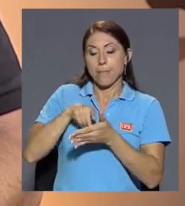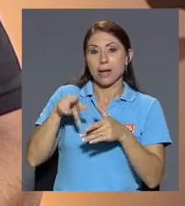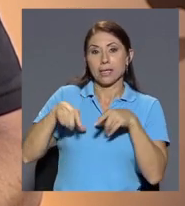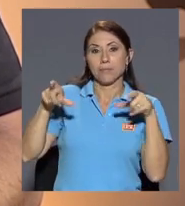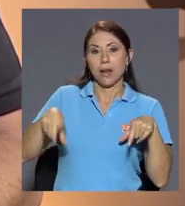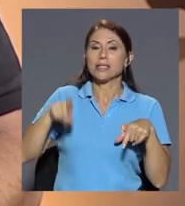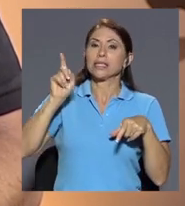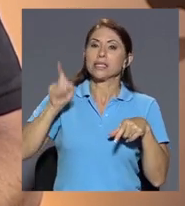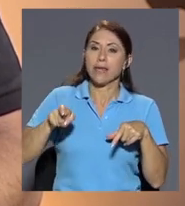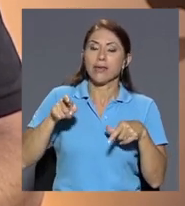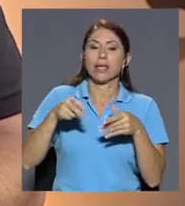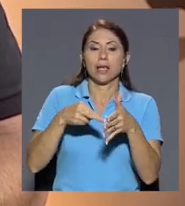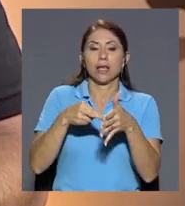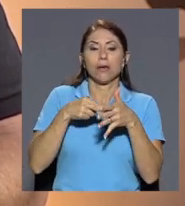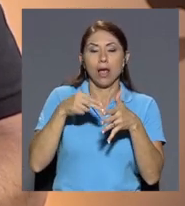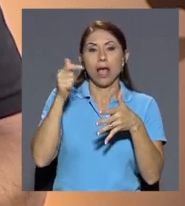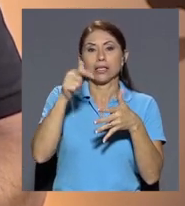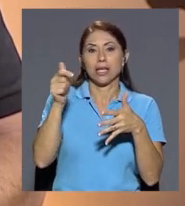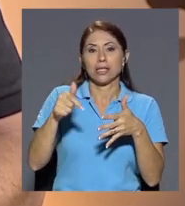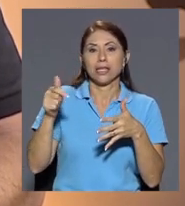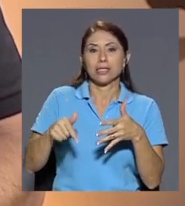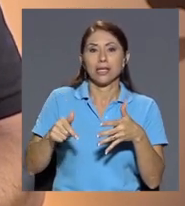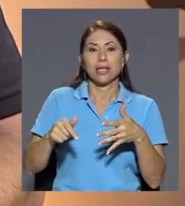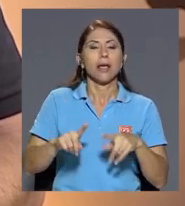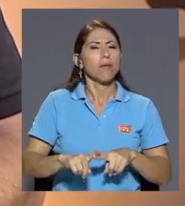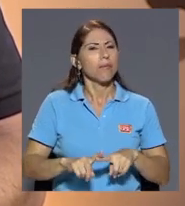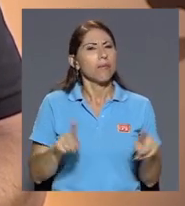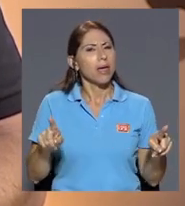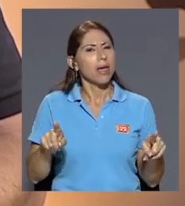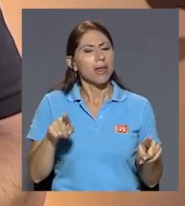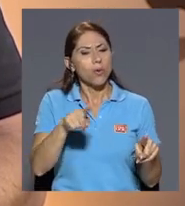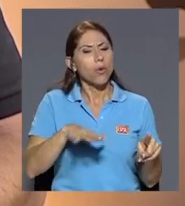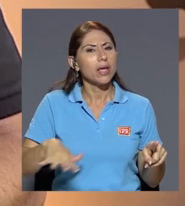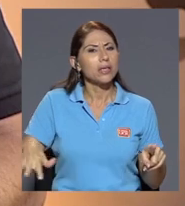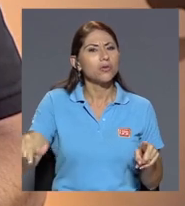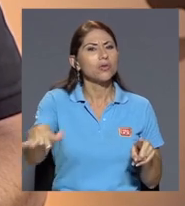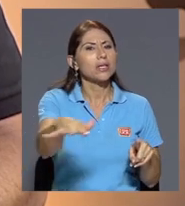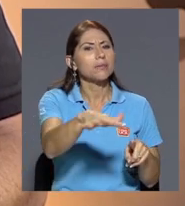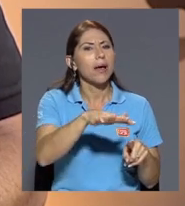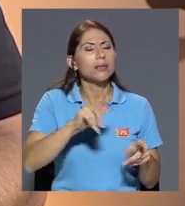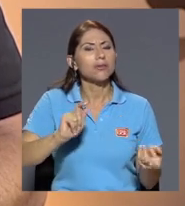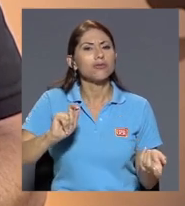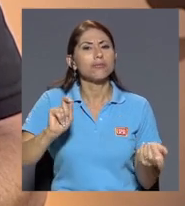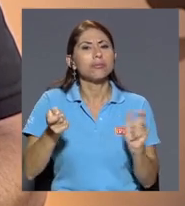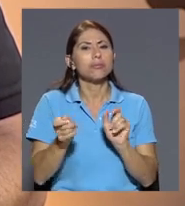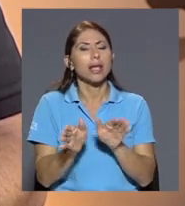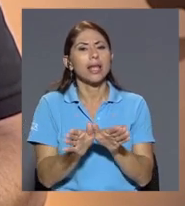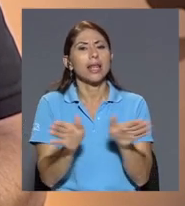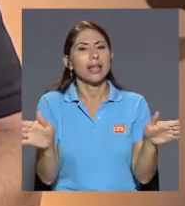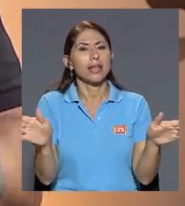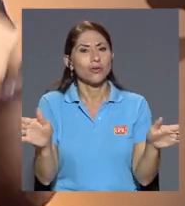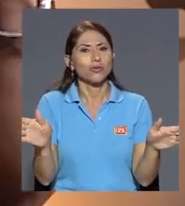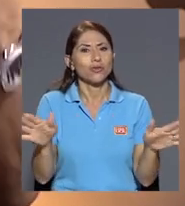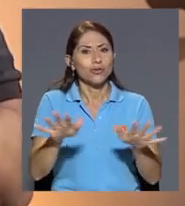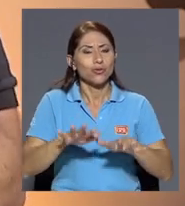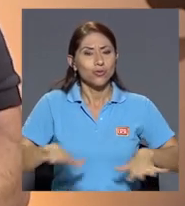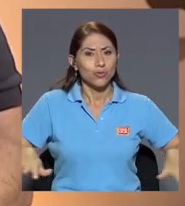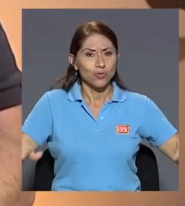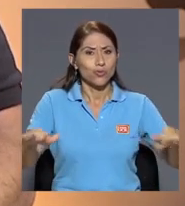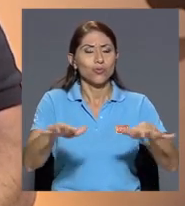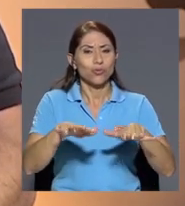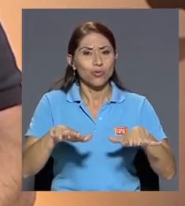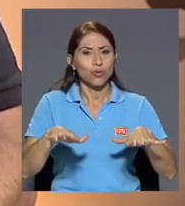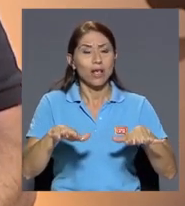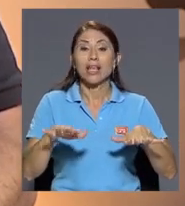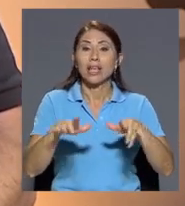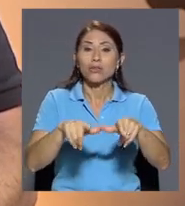pero que no pero se vuelven en espacios genéricos en esos los espacios genéricos de Renkul la ciudad genérica